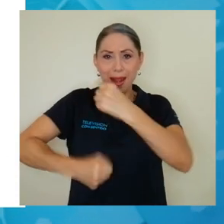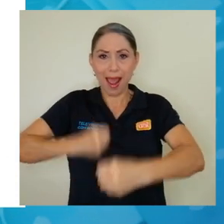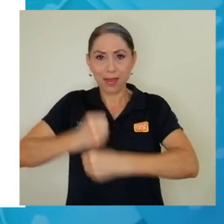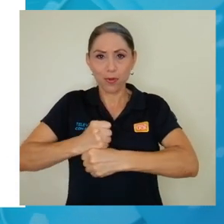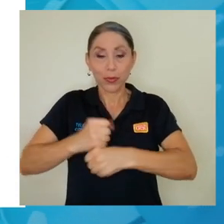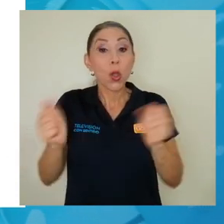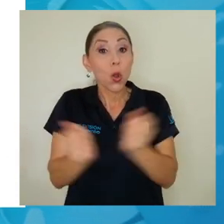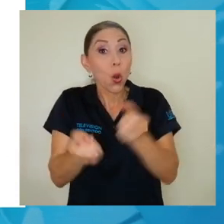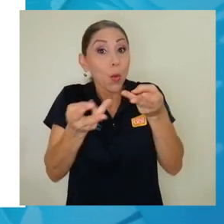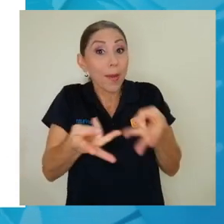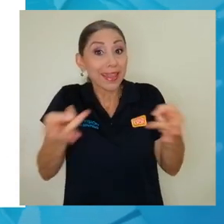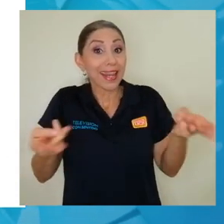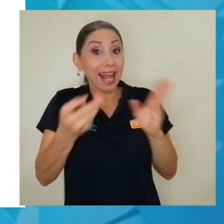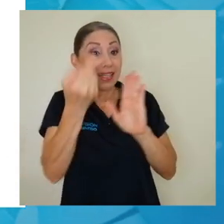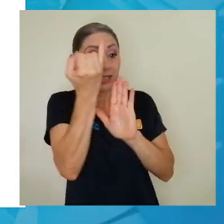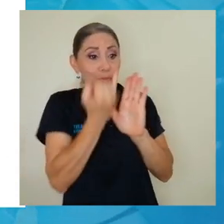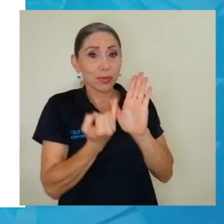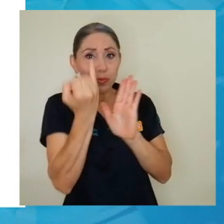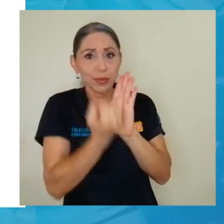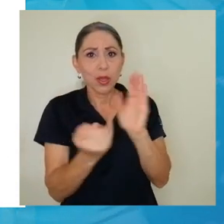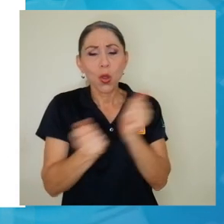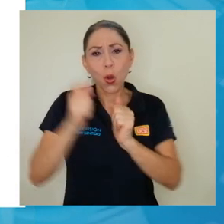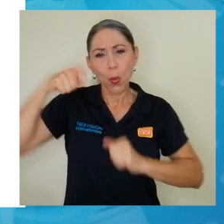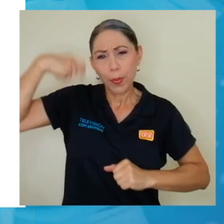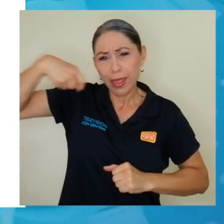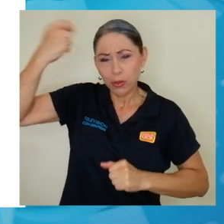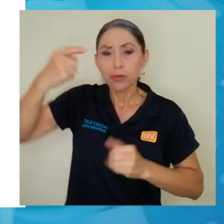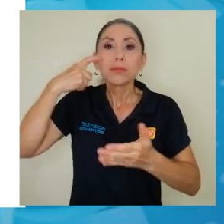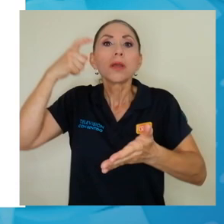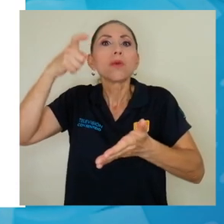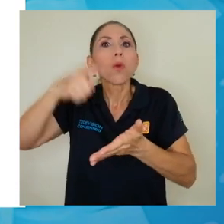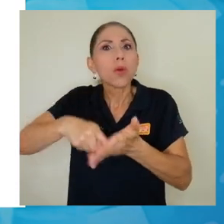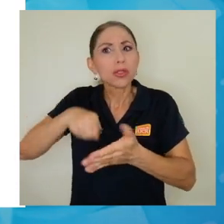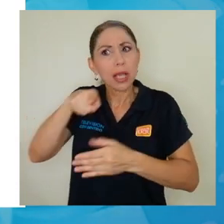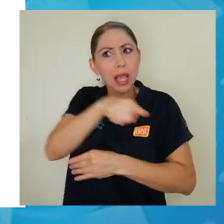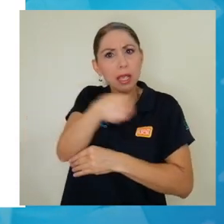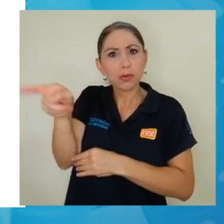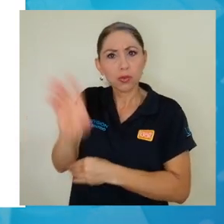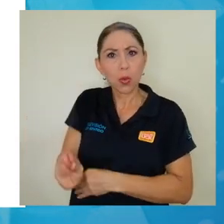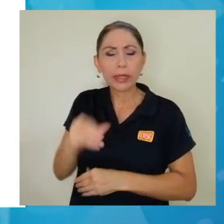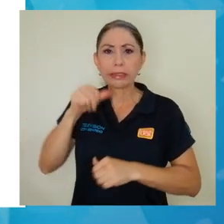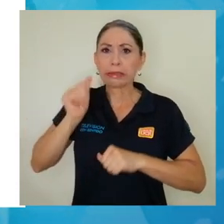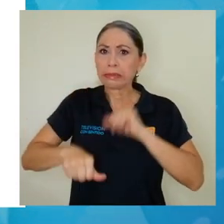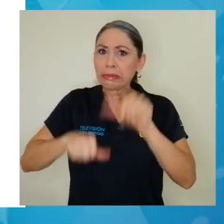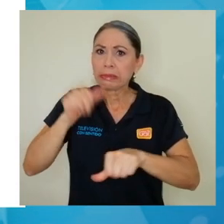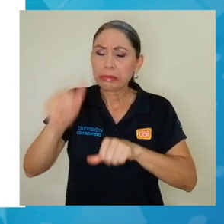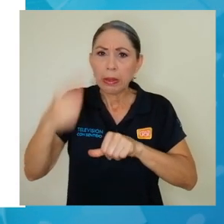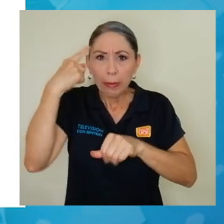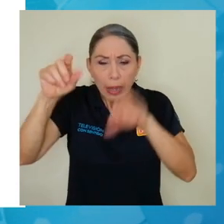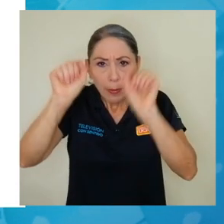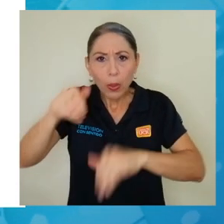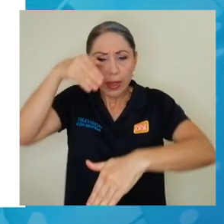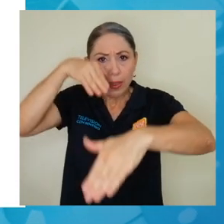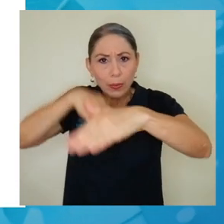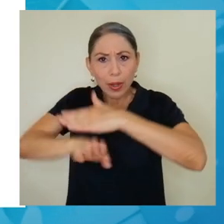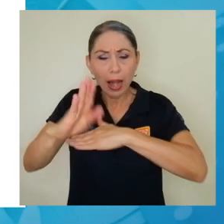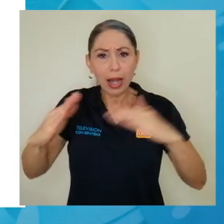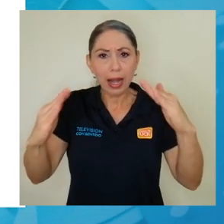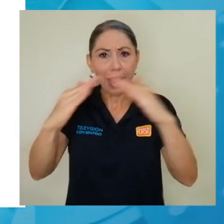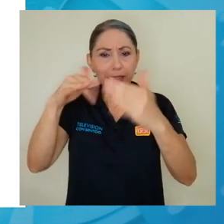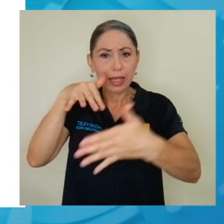A través de distintos materiales gráficos y videos se reconoce el esfuerzo y el camino que han recorrido estos jóvenes para ingresar a esta casa de